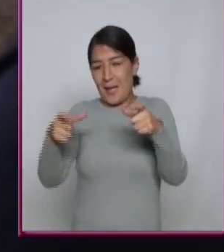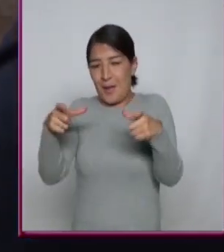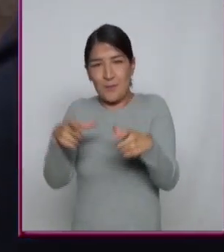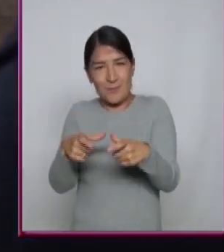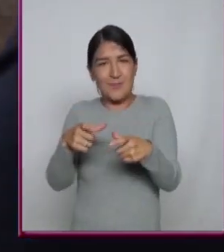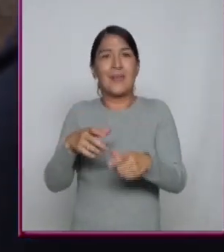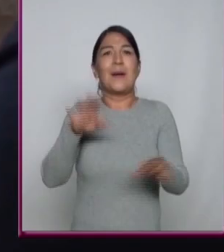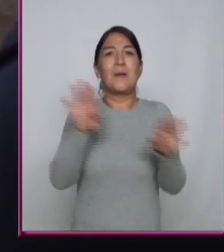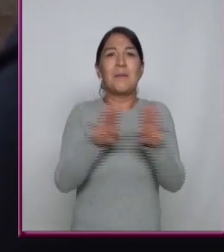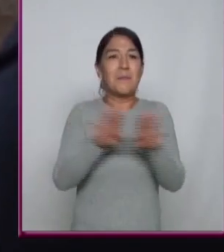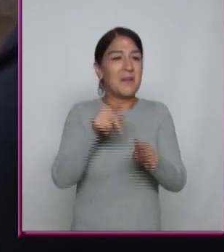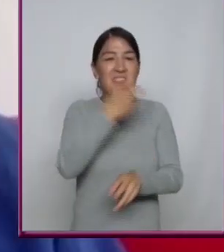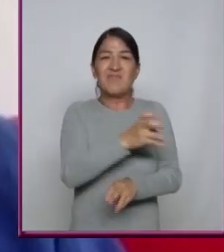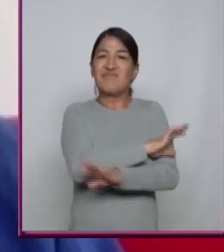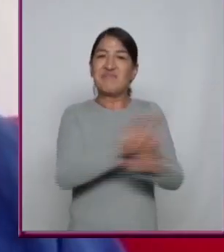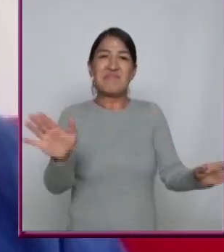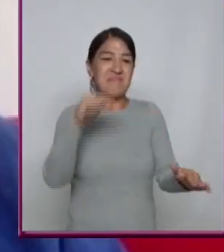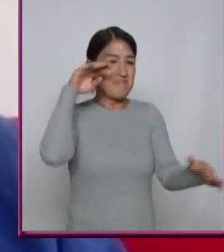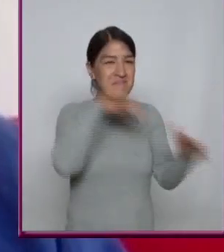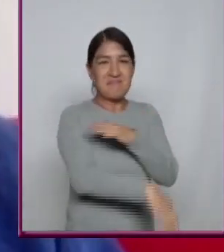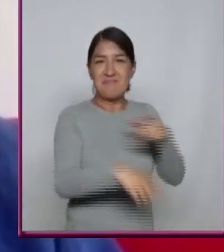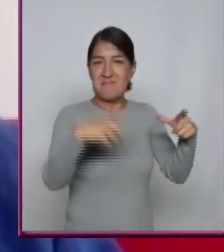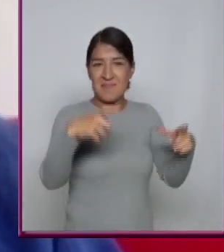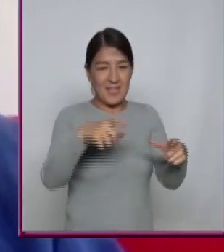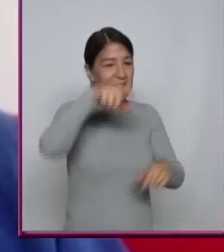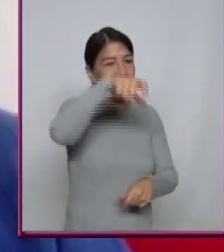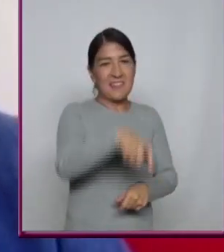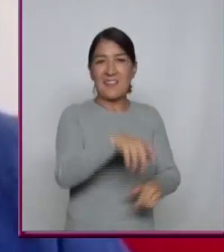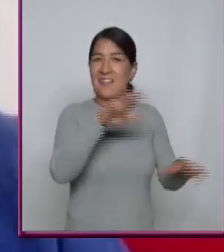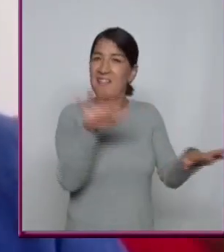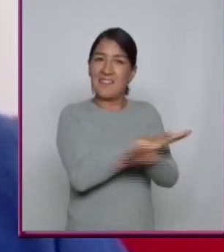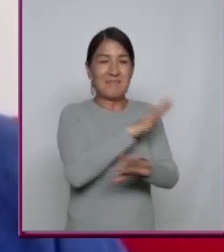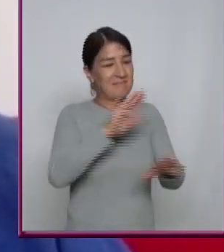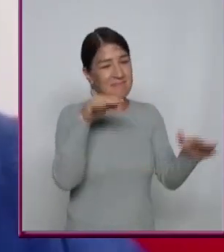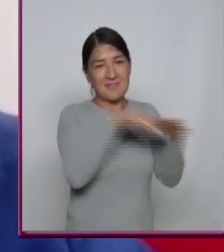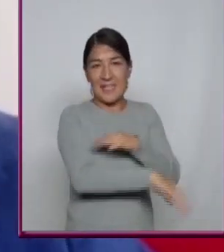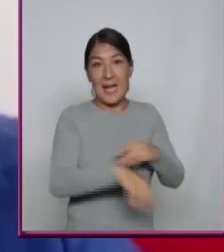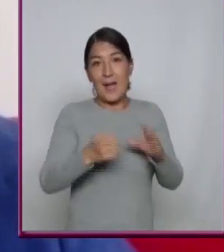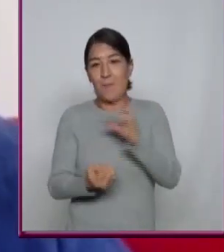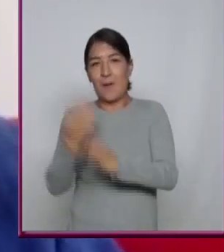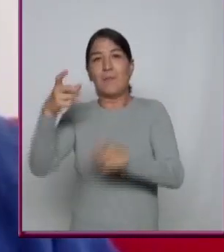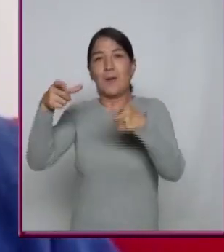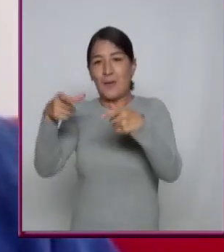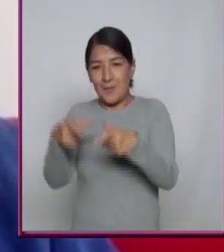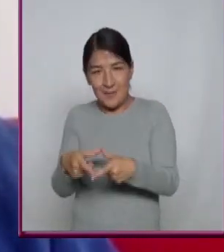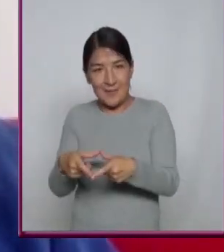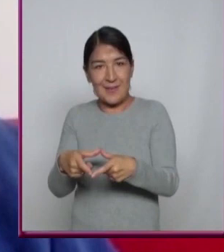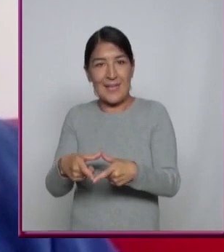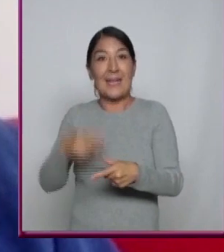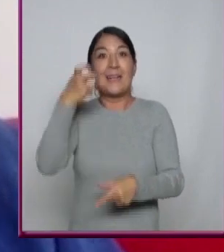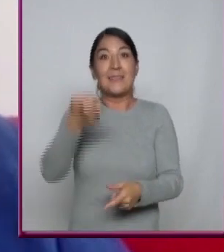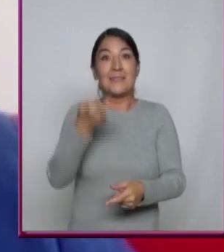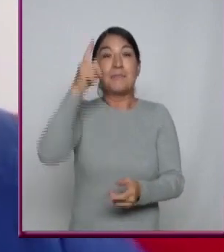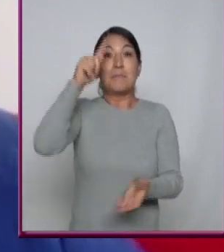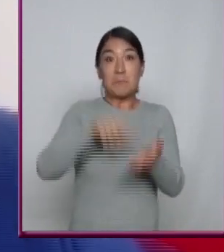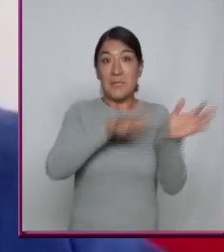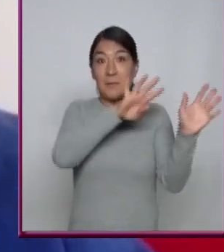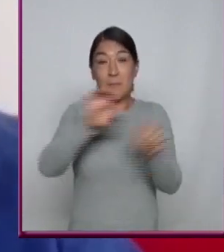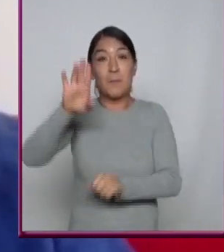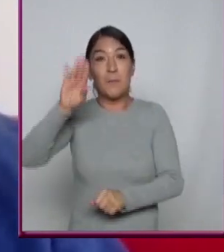fue ya como la muerte del formato Tanto del vinilo como de los cassettes Entonces ya vino esta época de bonanza de los 90 Donde